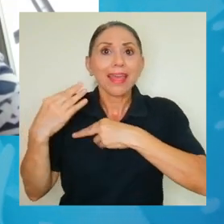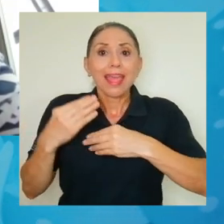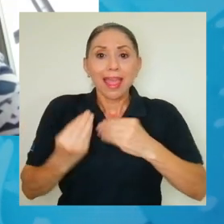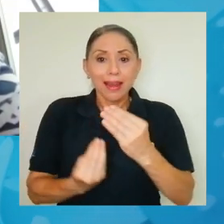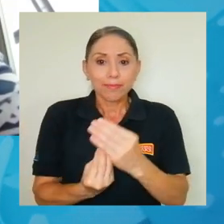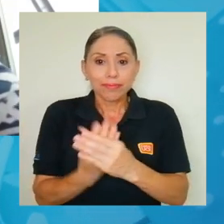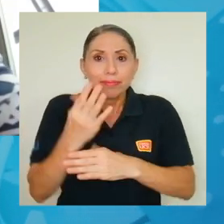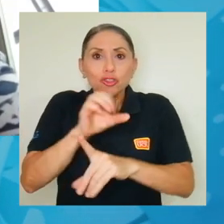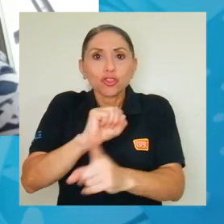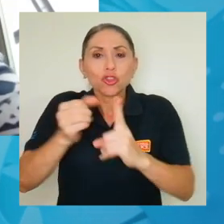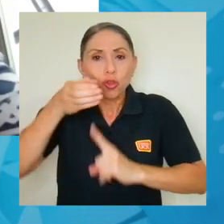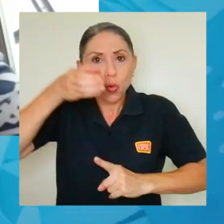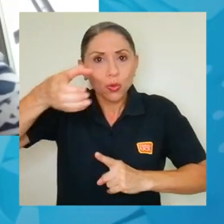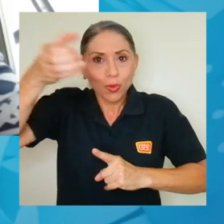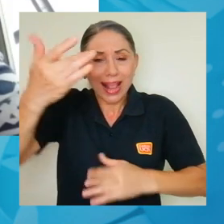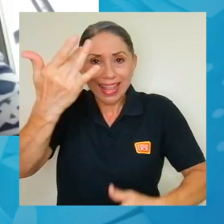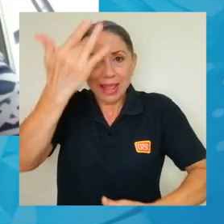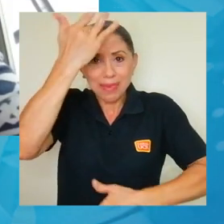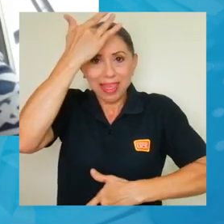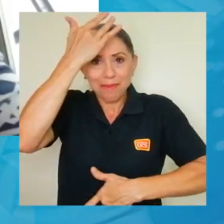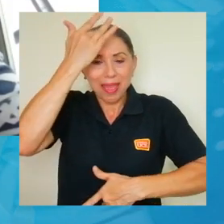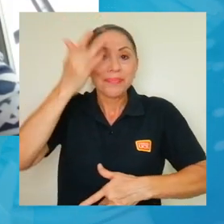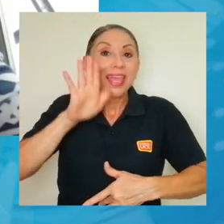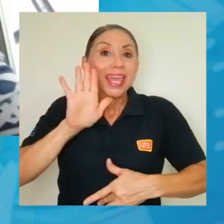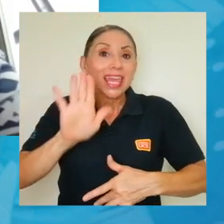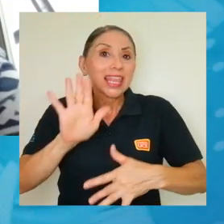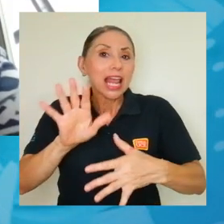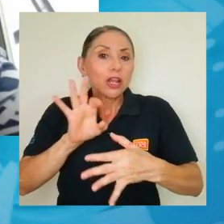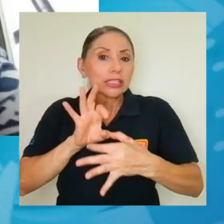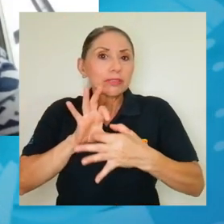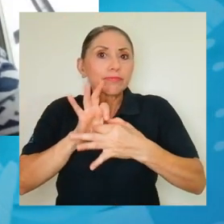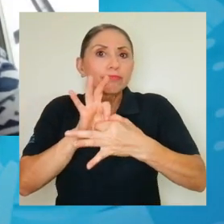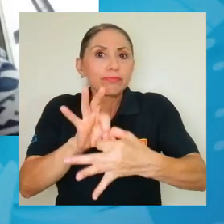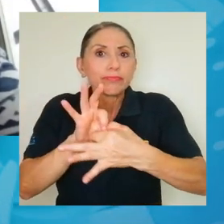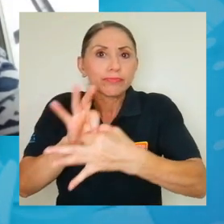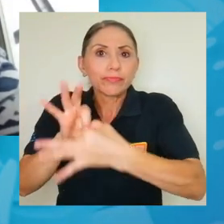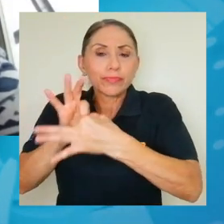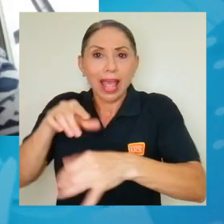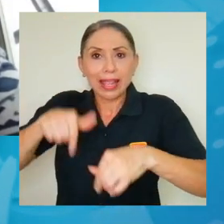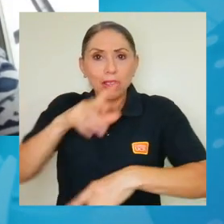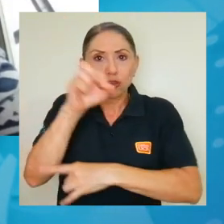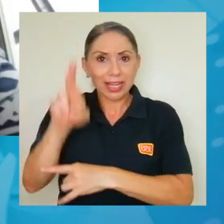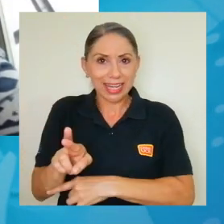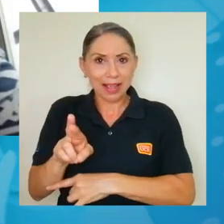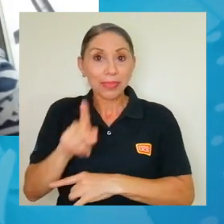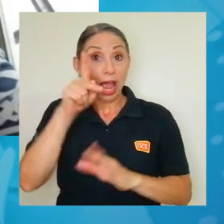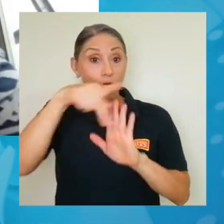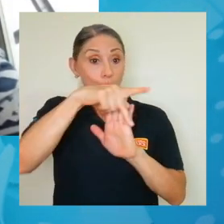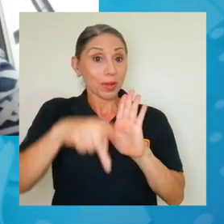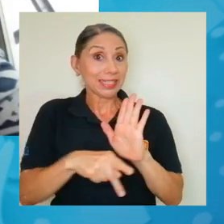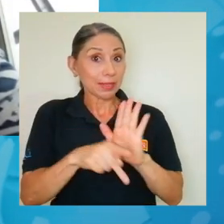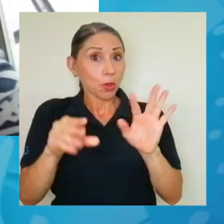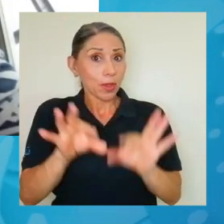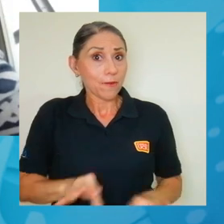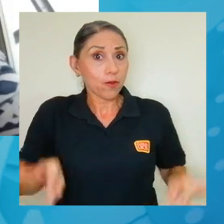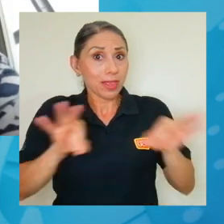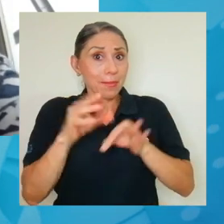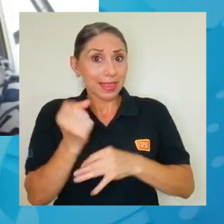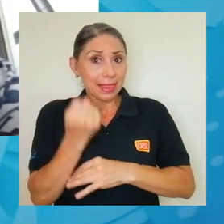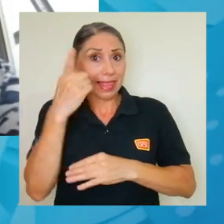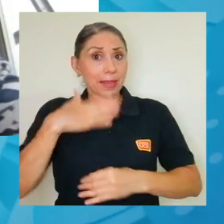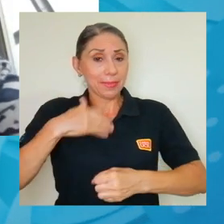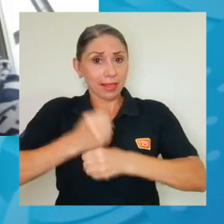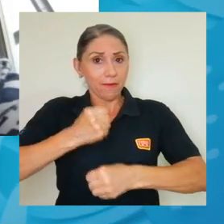y de los sujetos ligados con ella en Costa Rica. Porque, y este es un principio fundamental para entender mi trabajo,